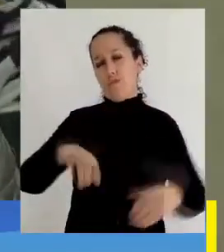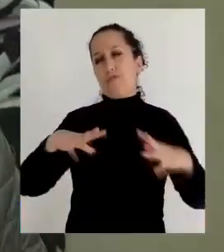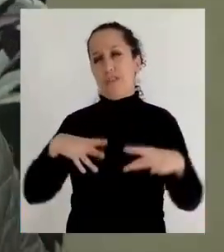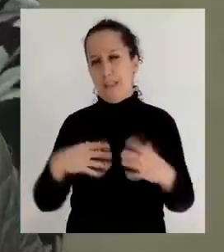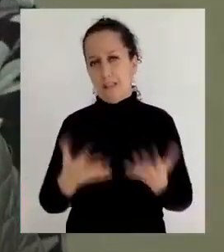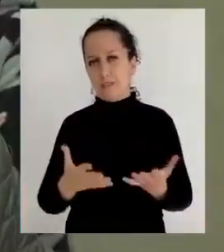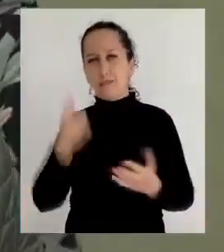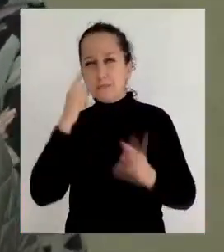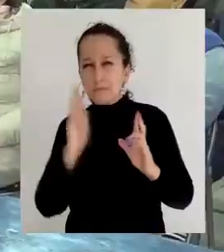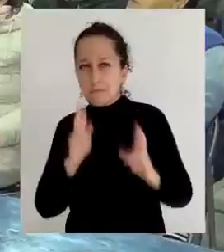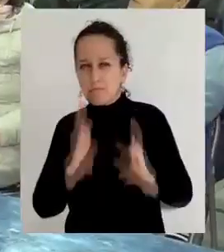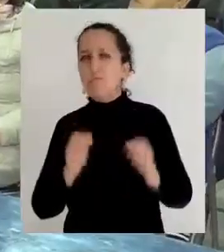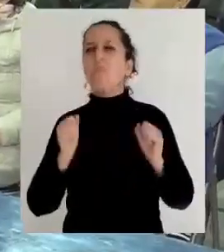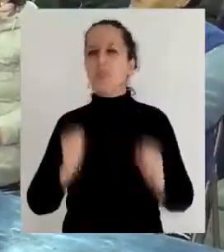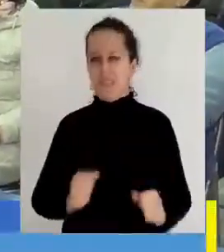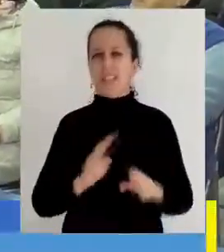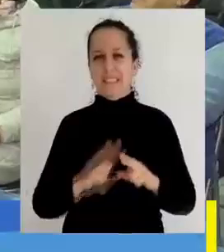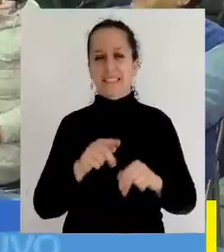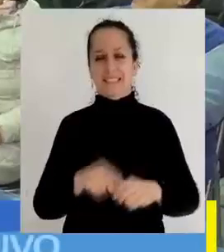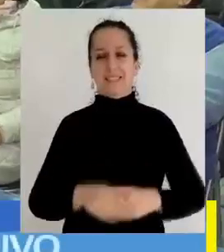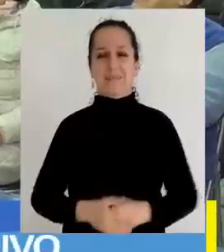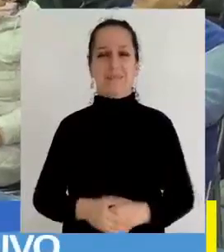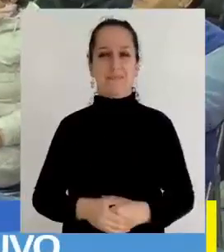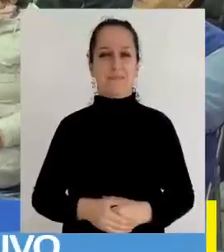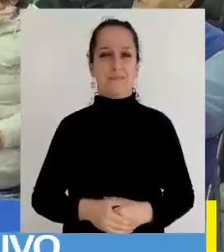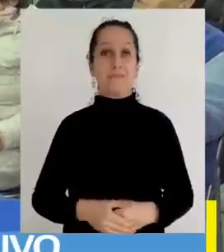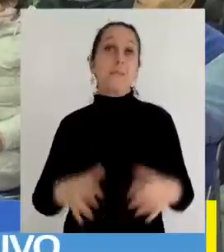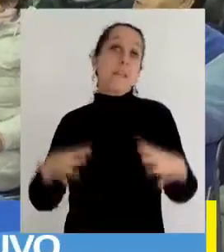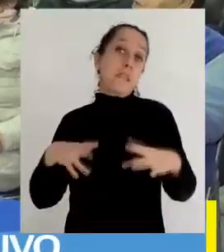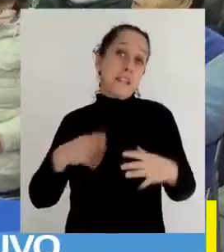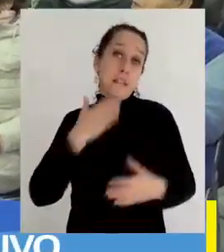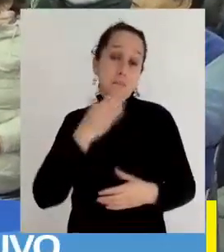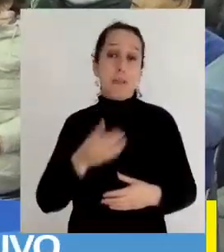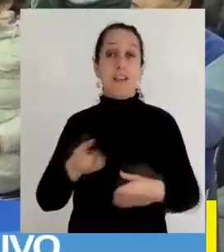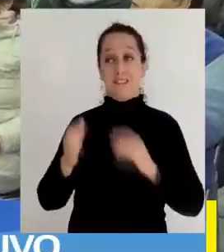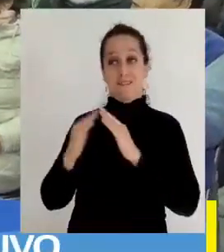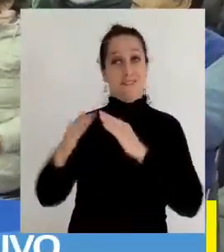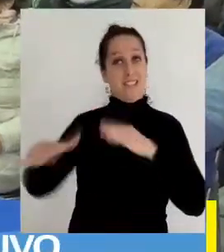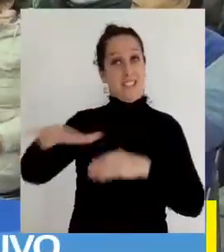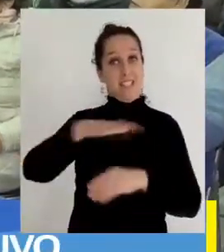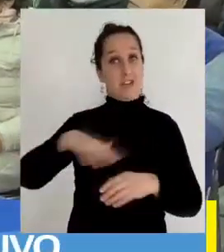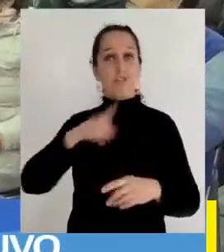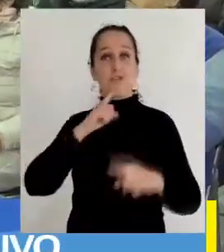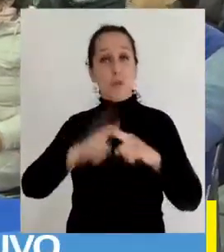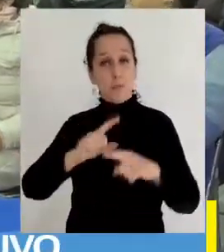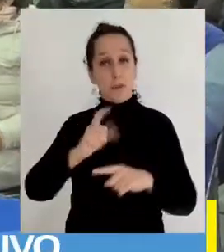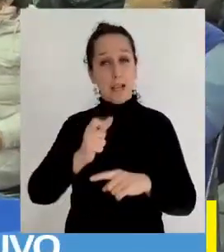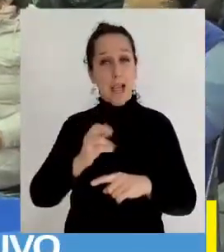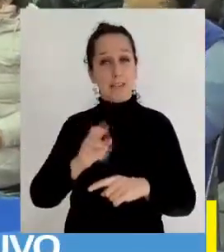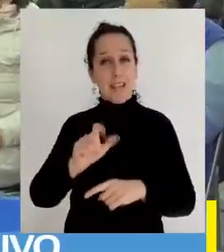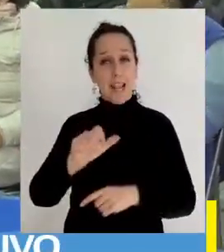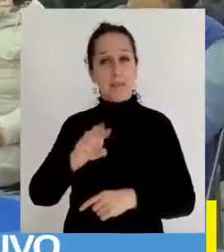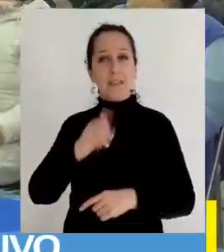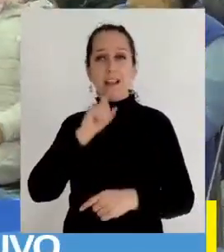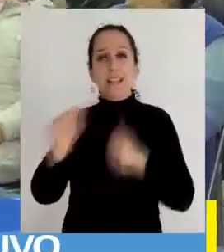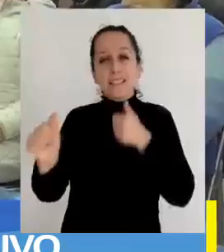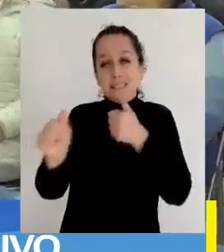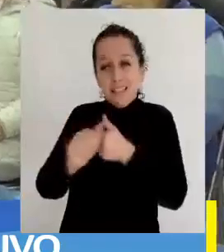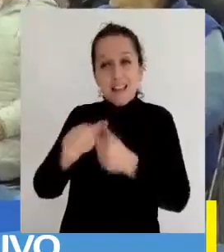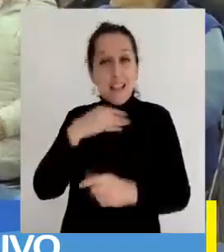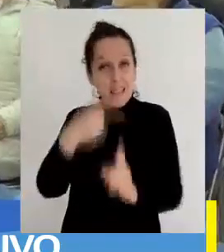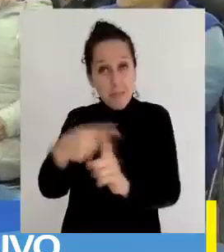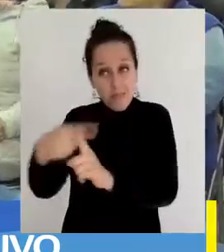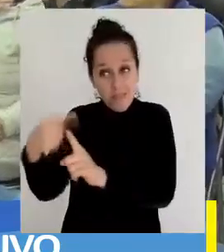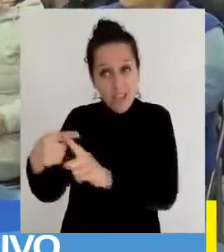que podía disfrutar. Asimismo, felices están también los vecinos del sector Gabriela Mistral, cercano al